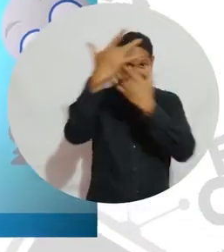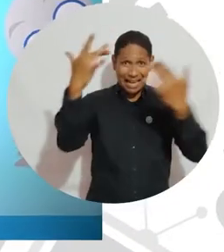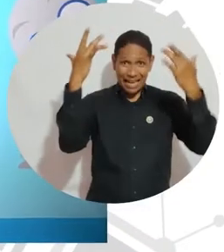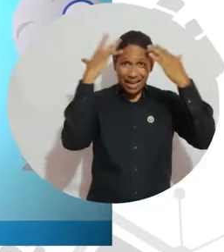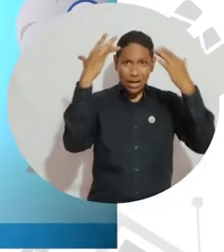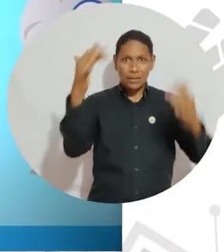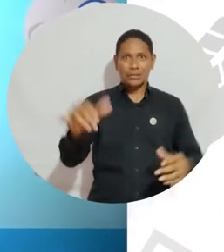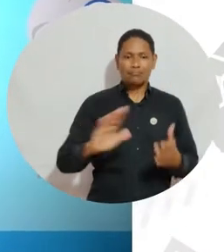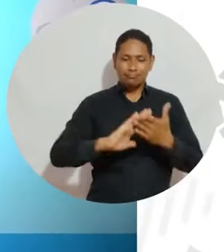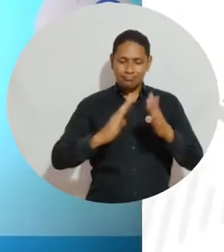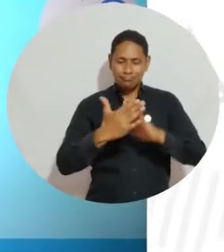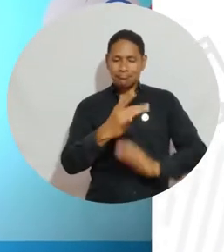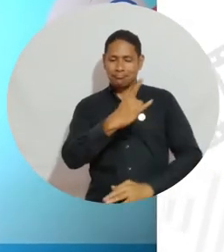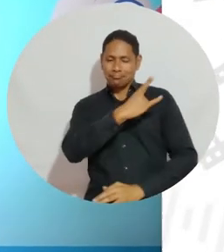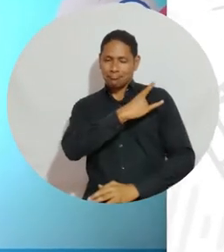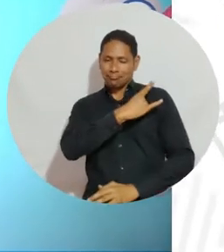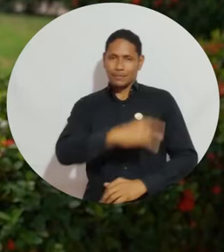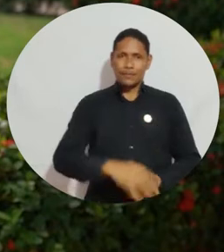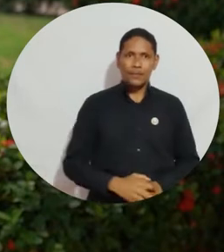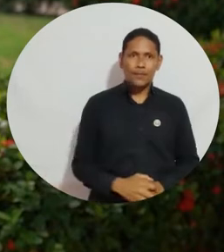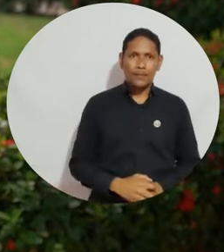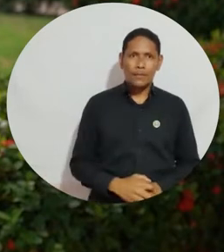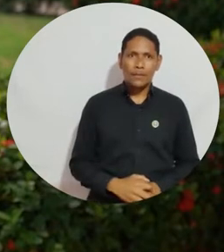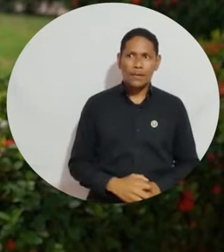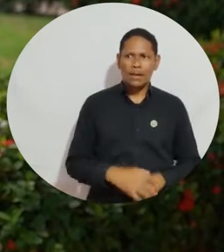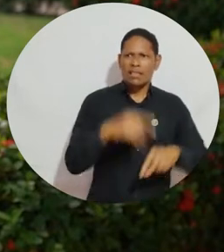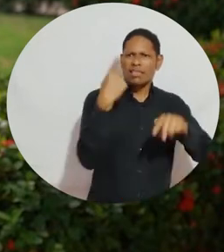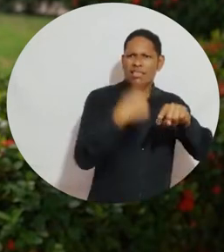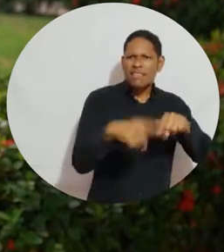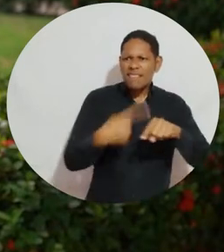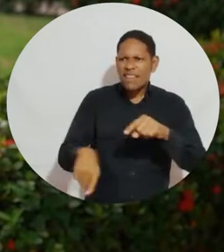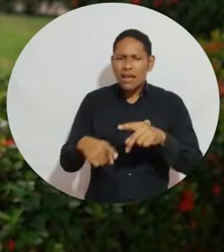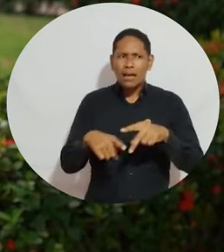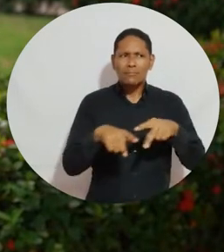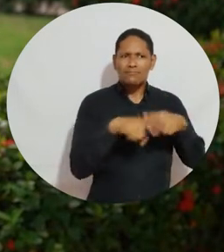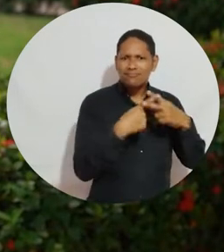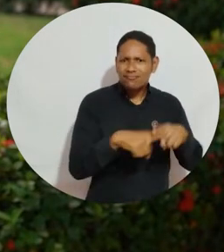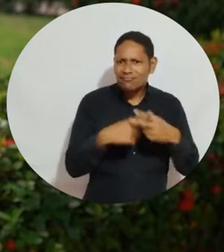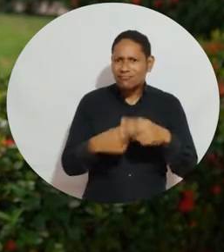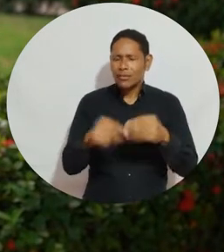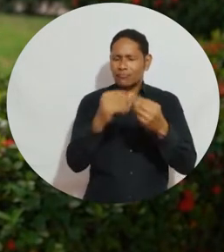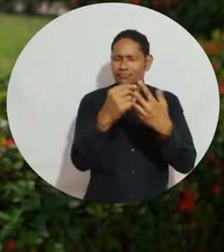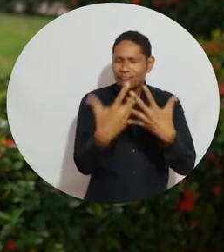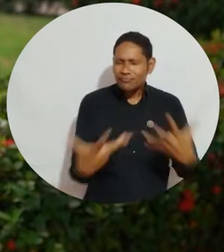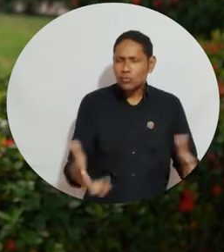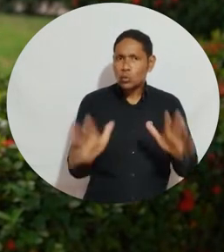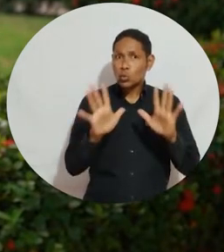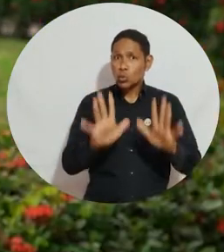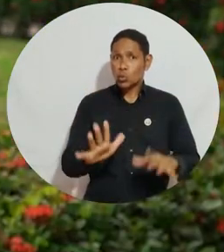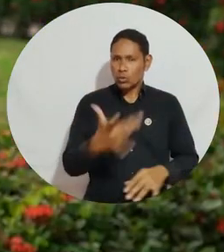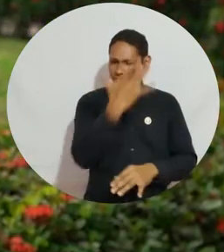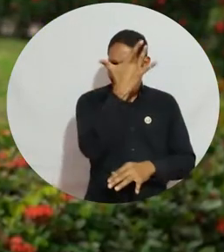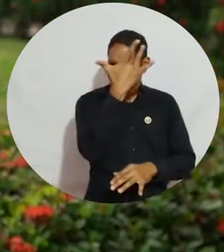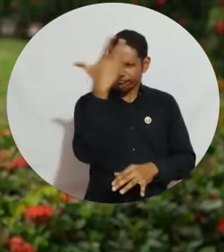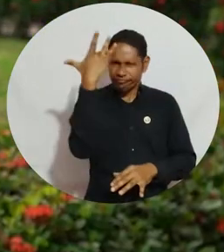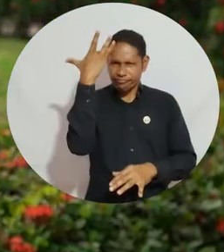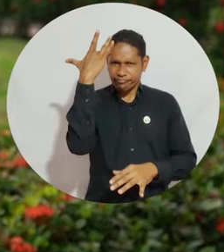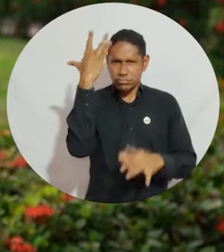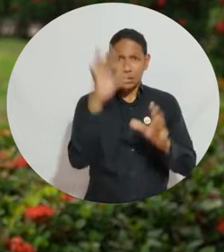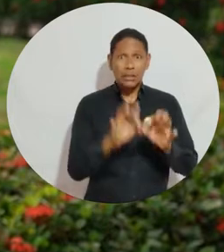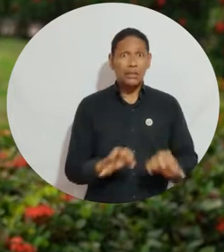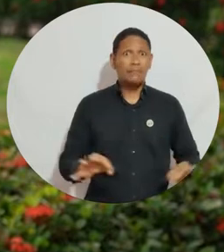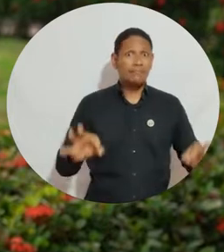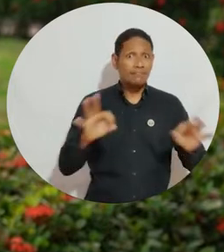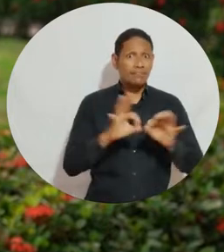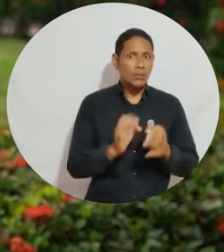mental en la comunidad universitaria. El implementar este tipo de herramientas como son las plataformas de salud mental es algo muy